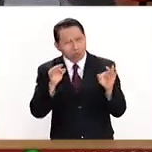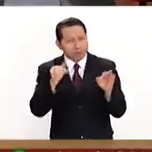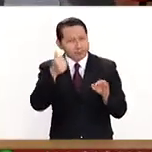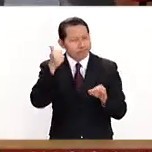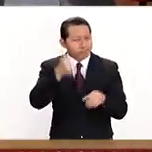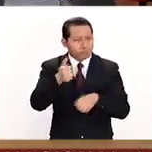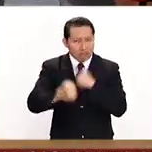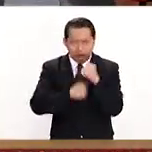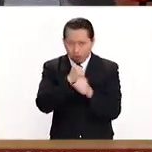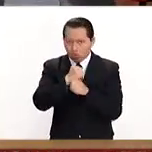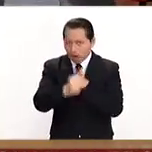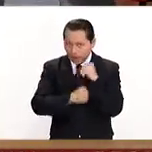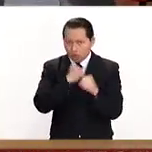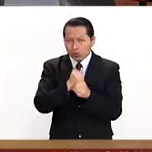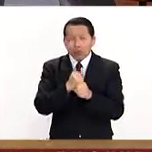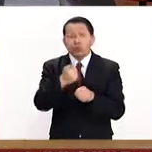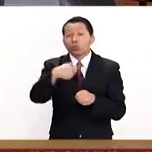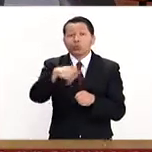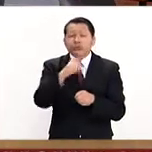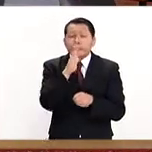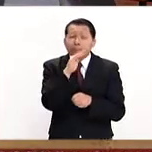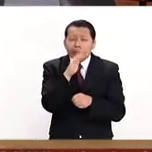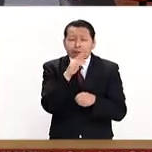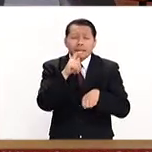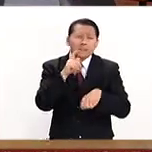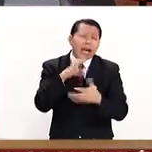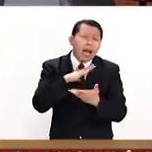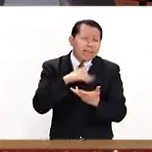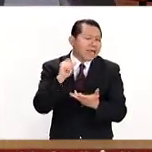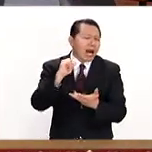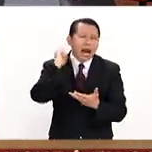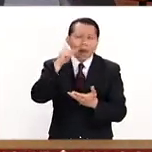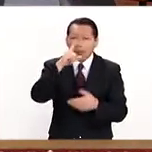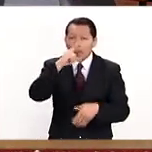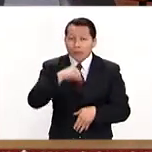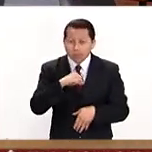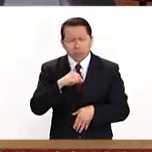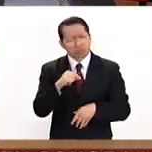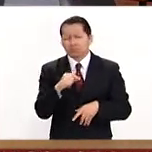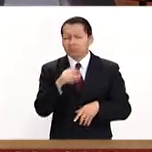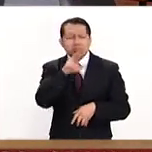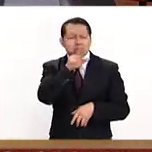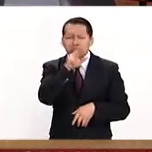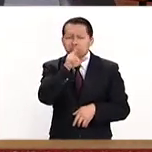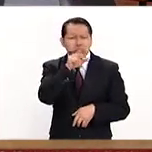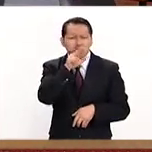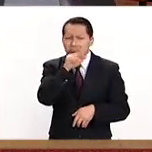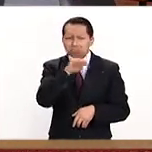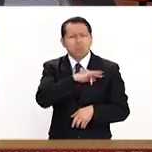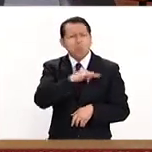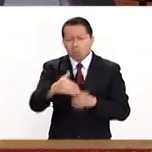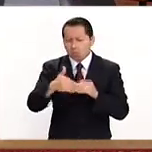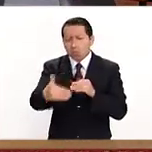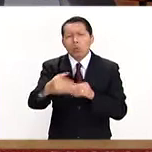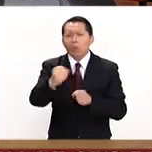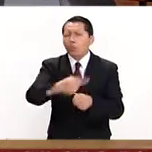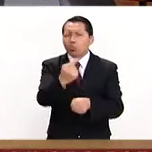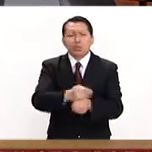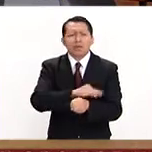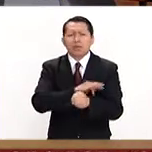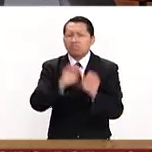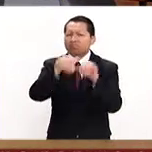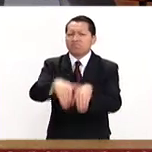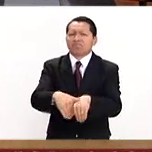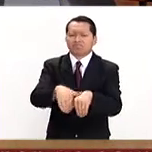importante es que si quedan fuera de alguna convocatoria por alguna circunstancia, existen más oportunidades de poder ingresar con nosotros, entonces,